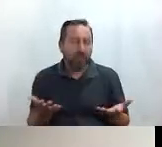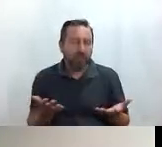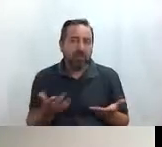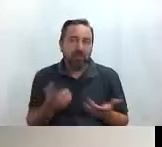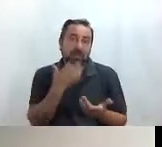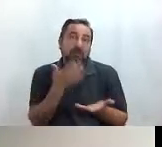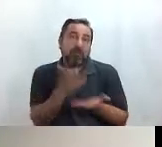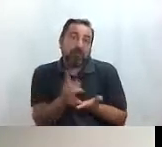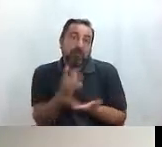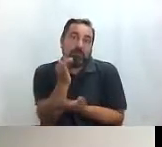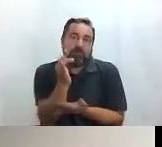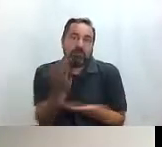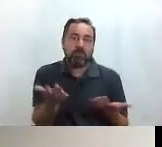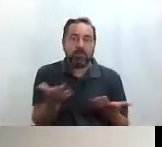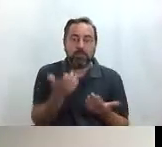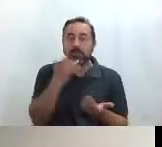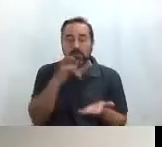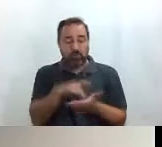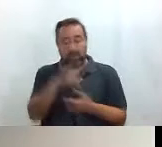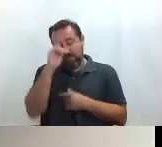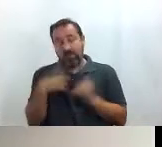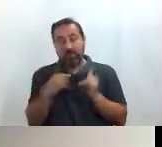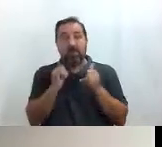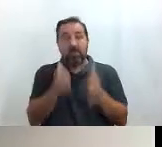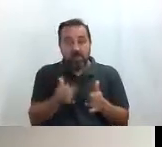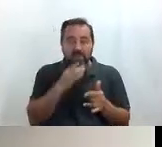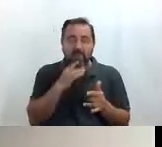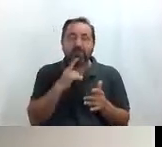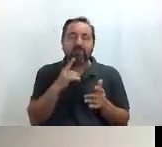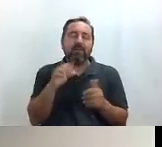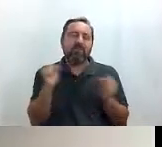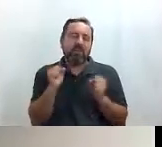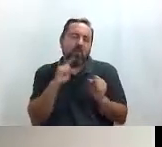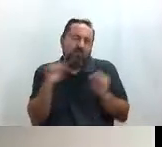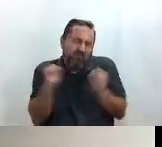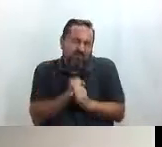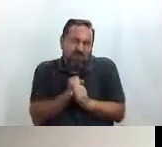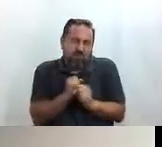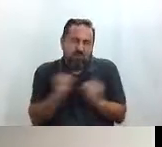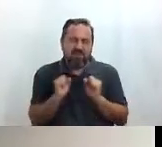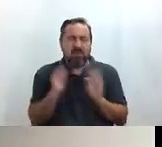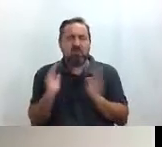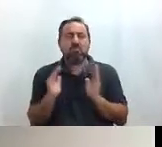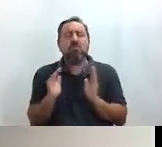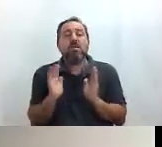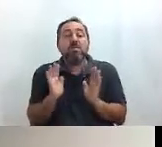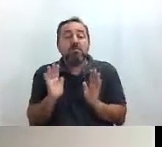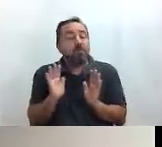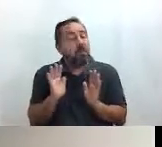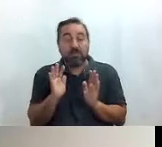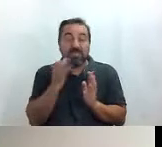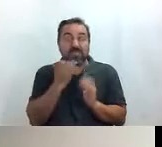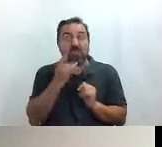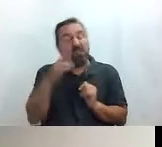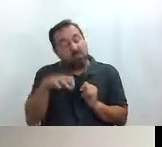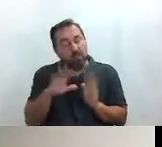garantía de que vienes a Madrid. Y, bueno, pues en invierno sí que hace mucho frío, pero lo raro es que llueva.